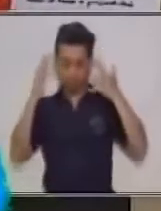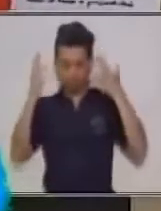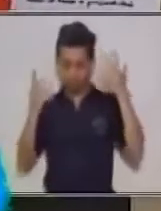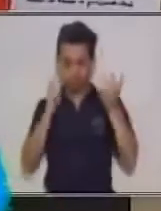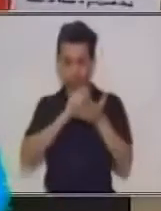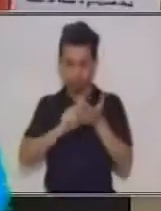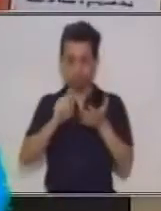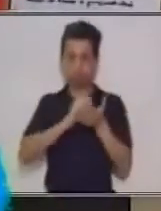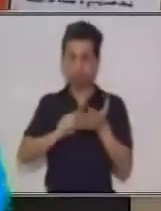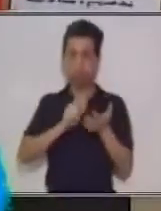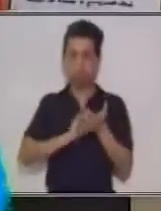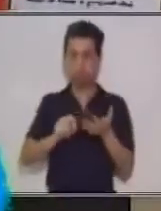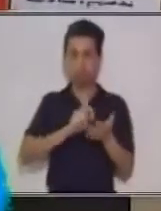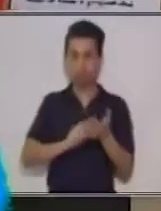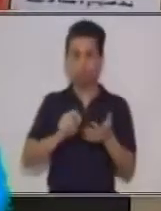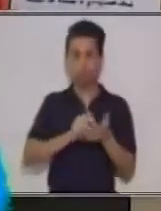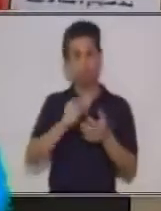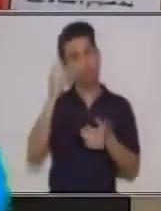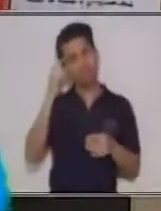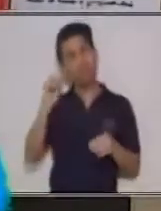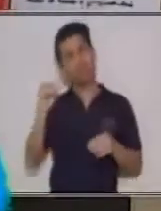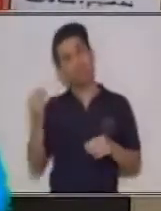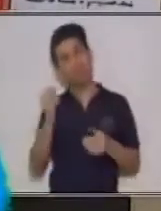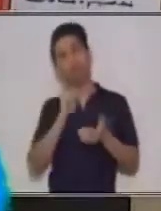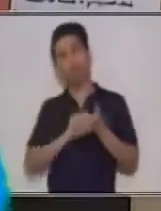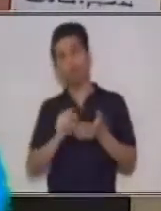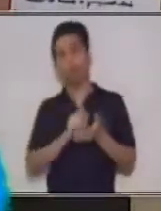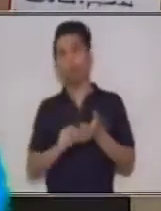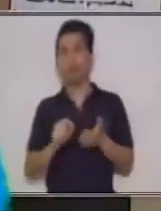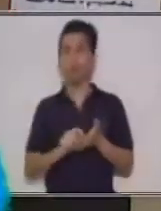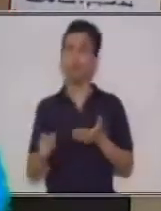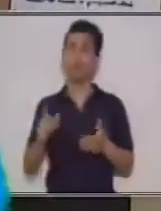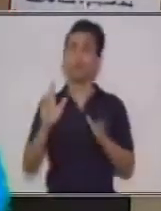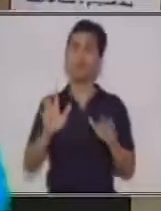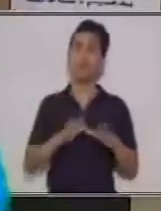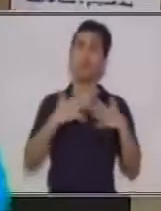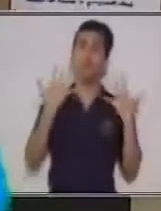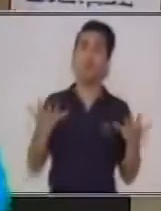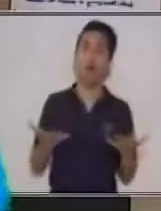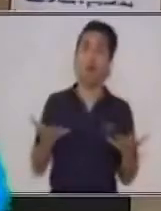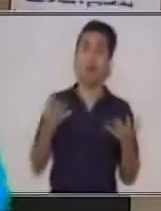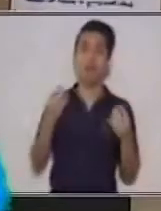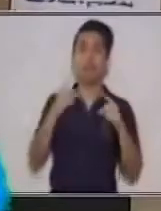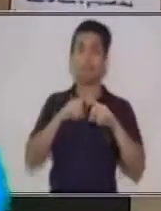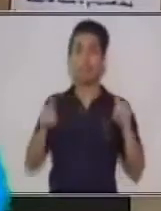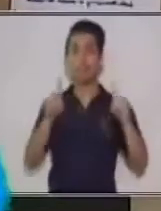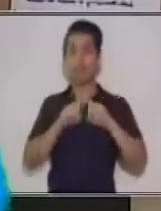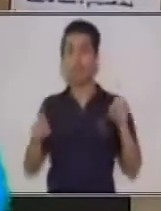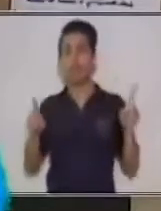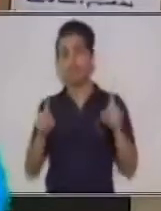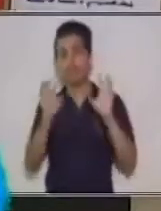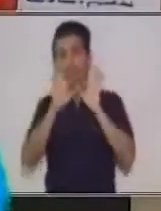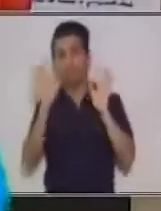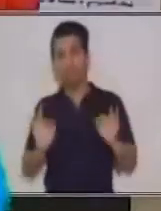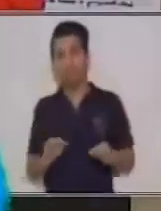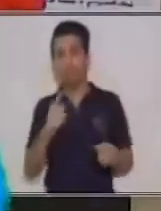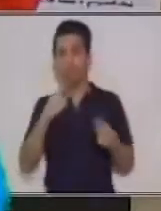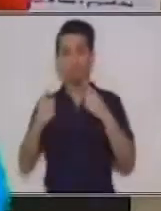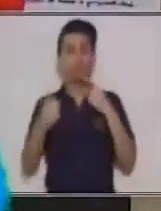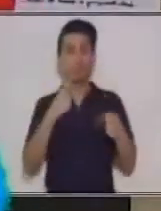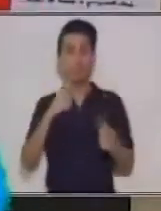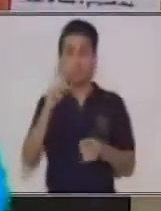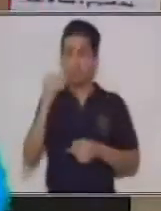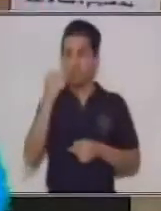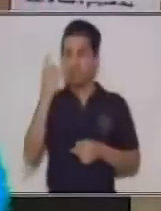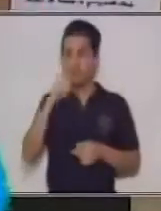correspondientes al día de hoy. ¿Cuáles son los tipos de discurso? Posiblemente usted en este momento esté